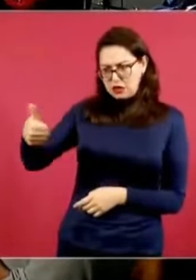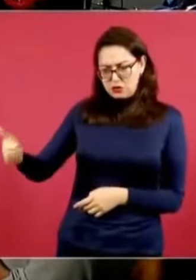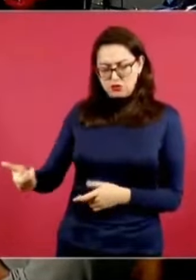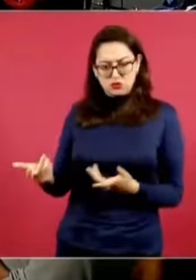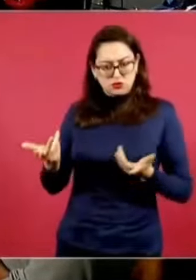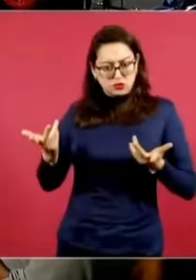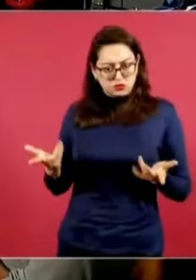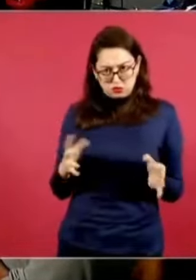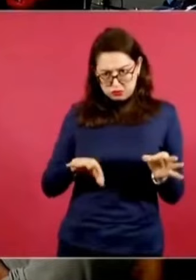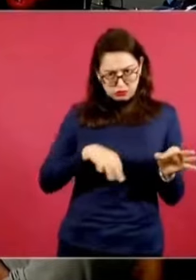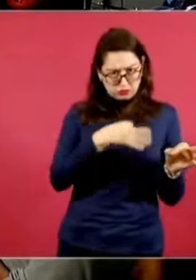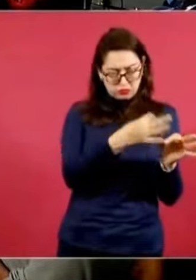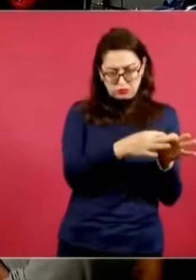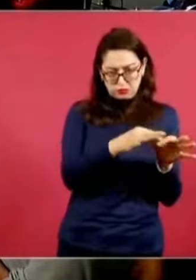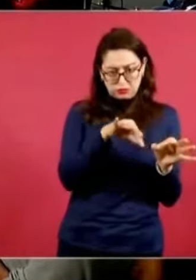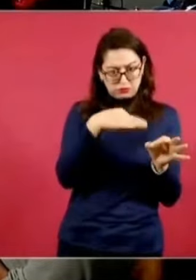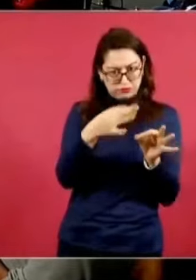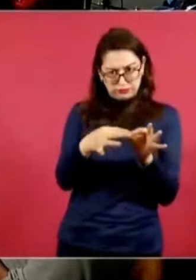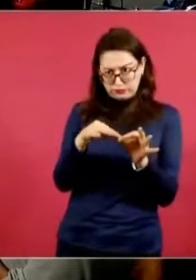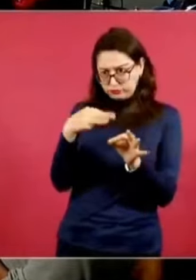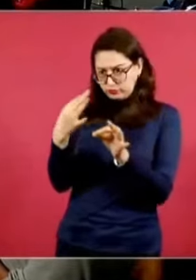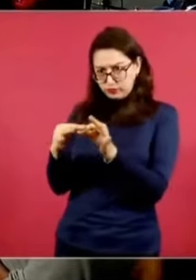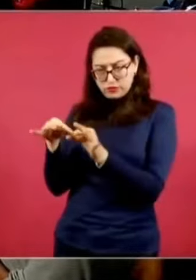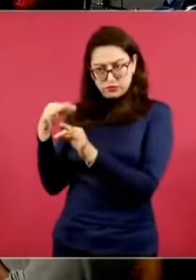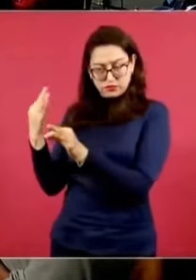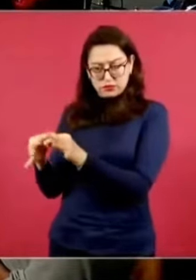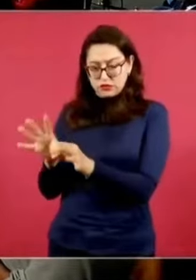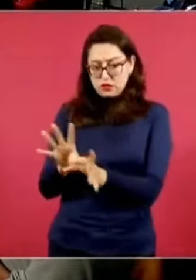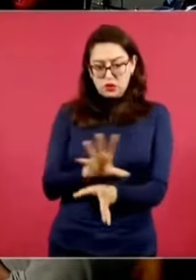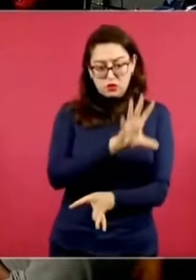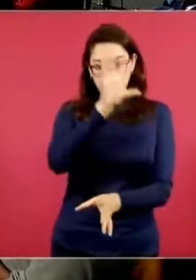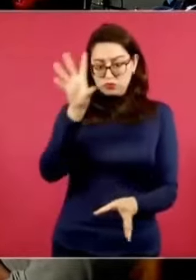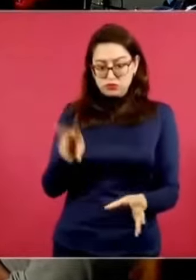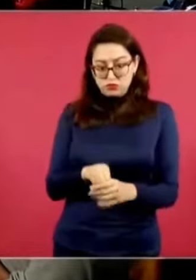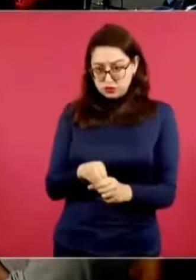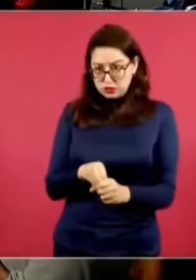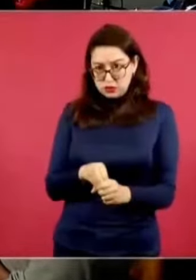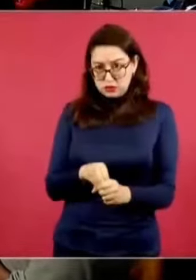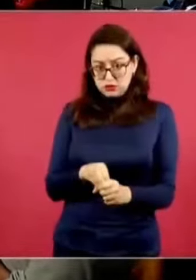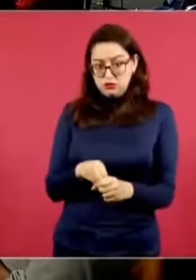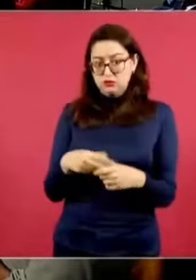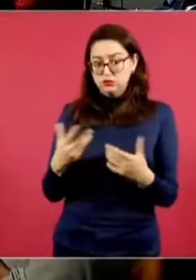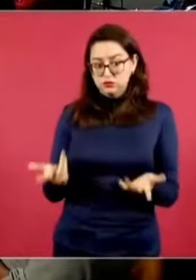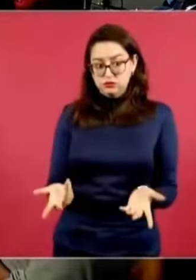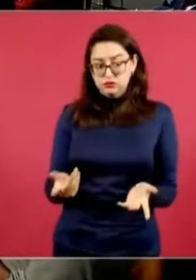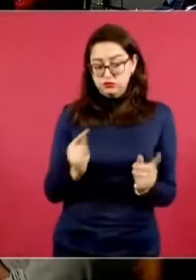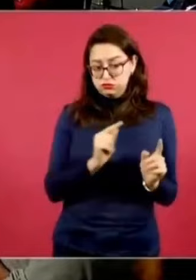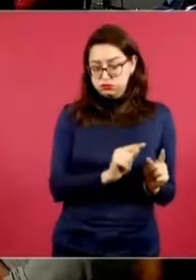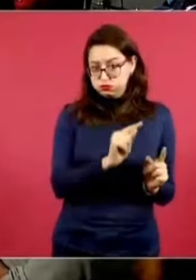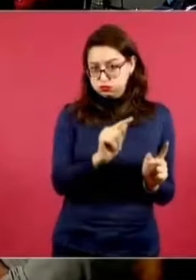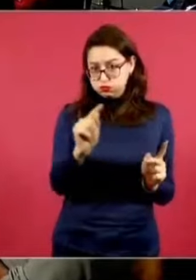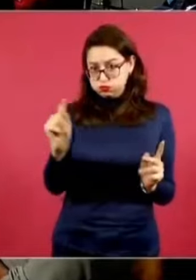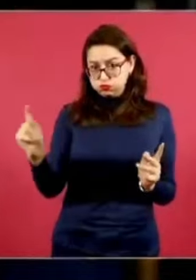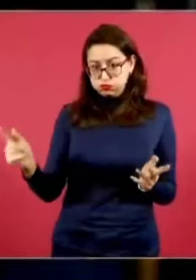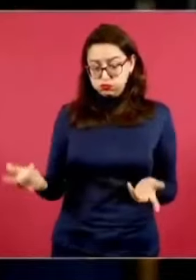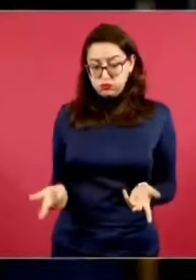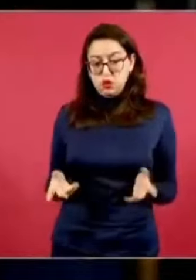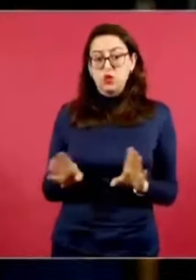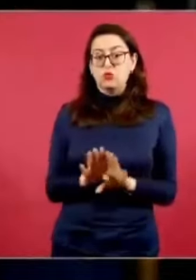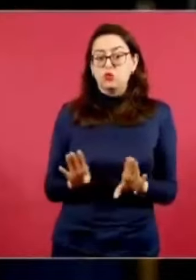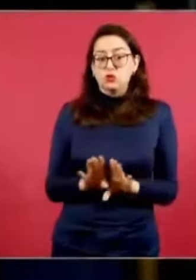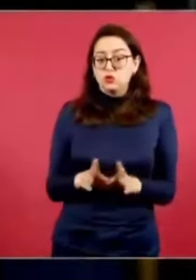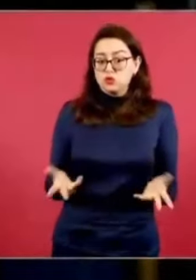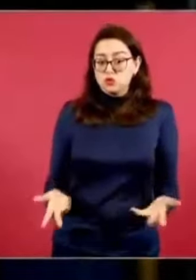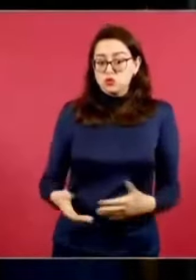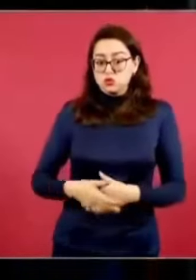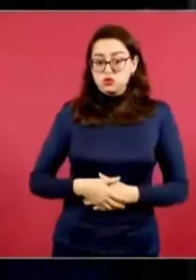¿Se van a concluir todas las propuestas, todas las obras que se tienen en Seris, Guarijíos, Plan de Cananea? ¿Cómo va a quedar?